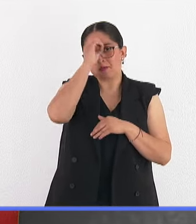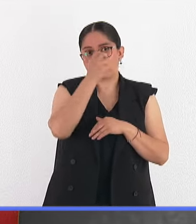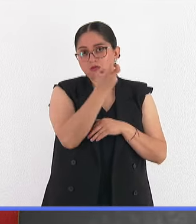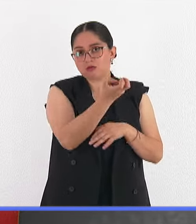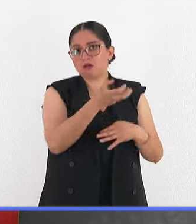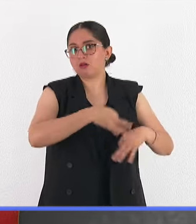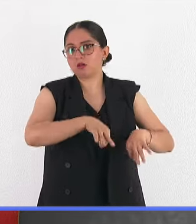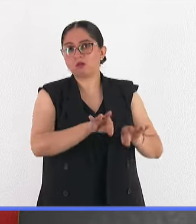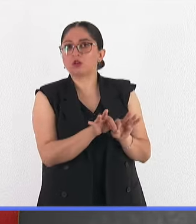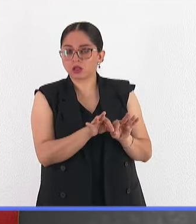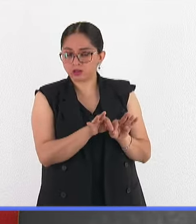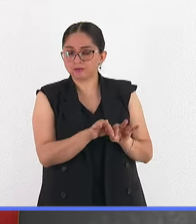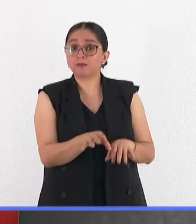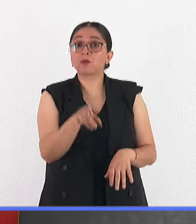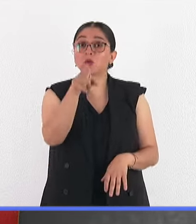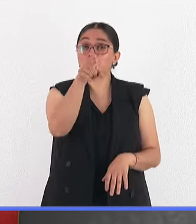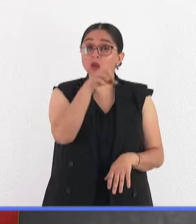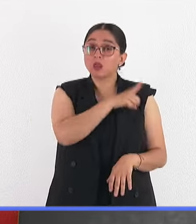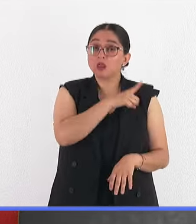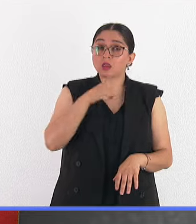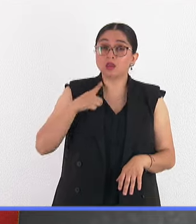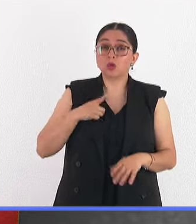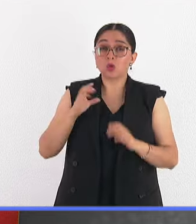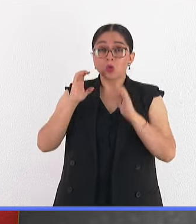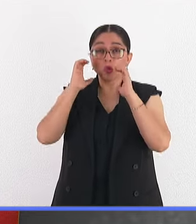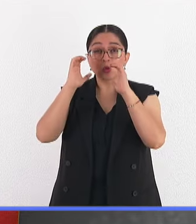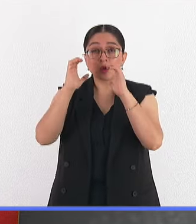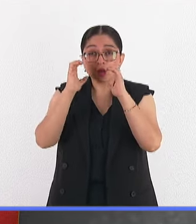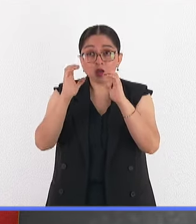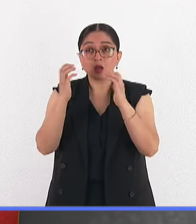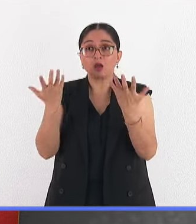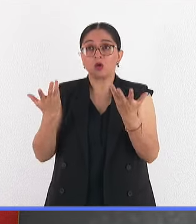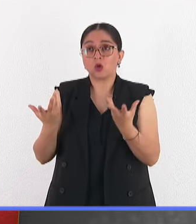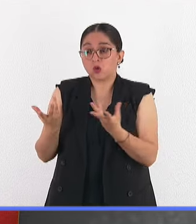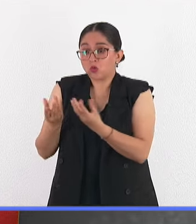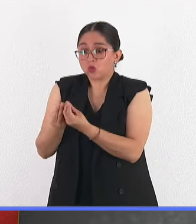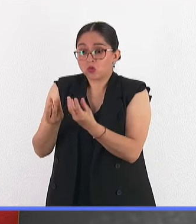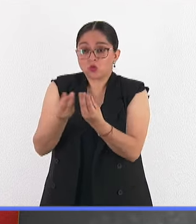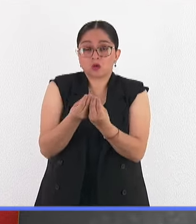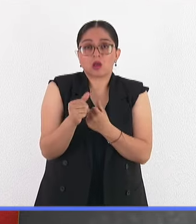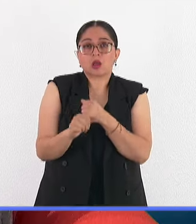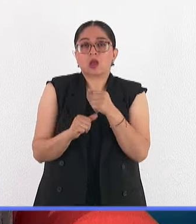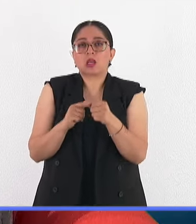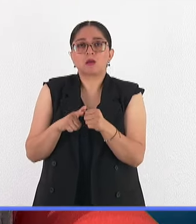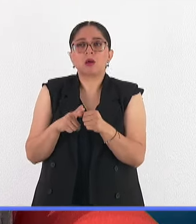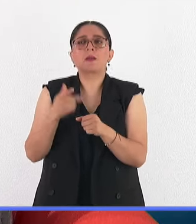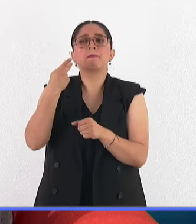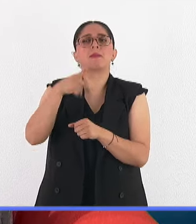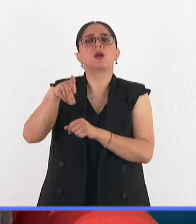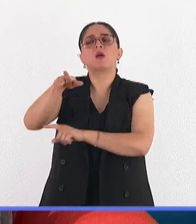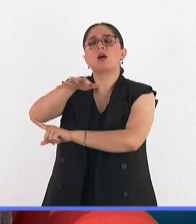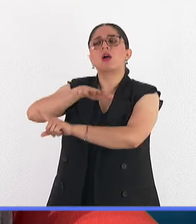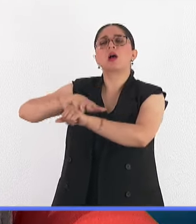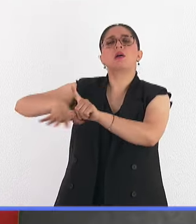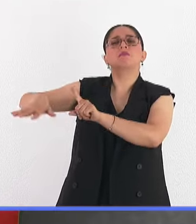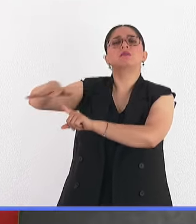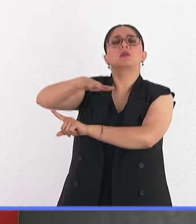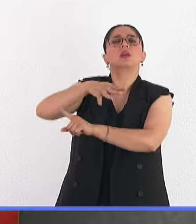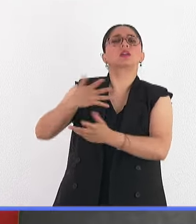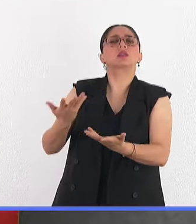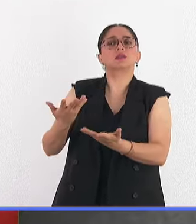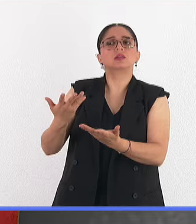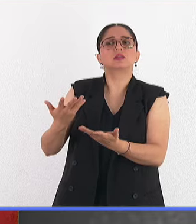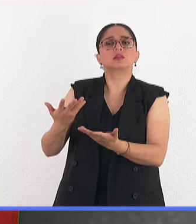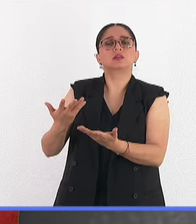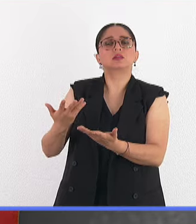Y, pues, cuidar mucho, no convivir con el vector, ¿no? ¿Los ambientes qué tan importantes son? Sí, estos